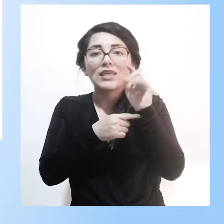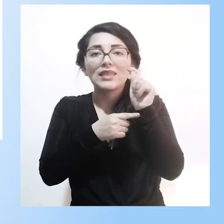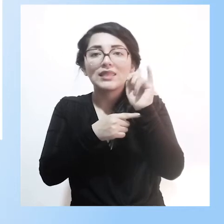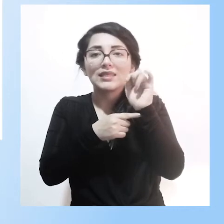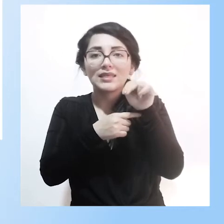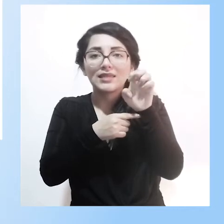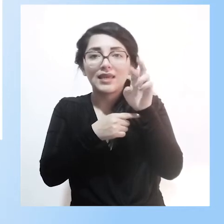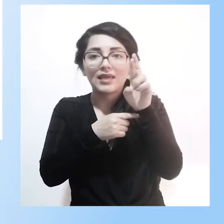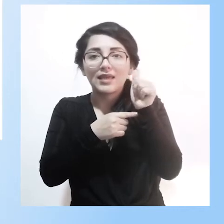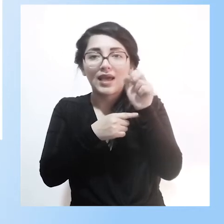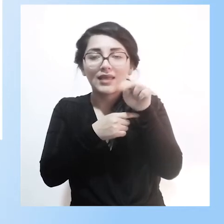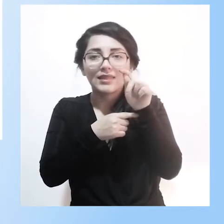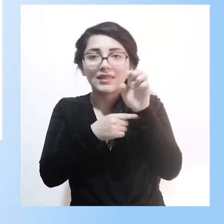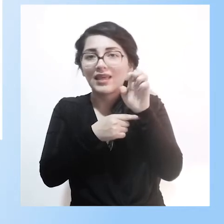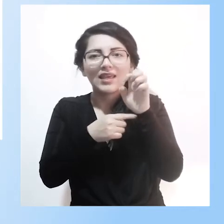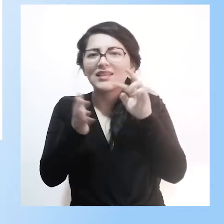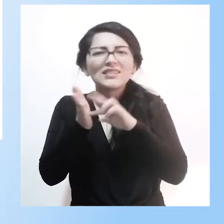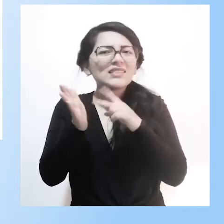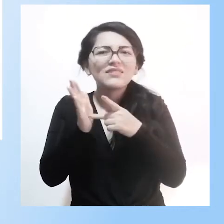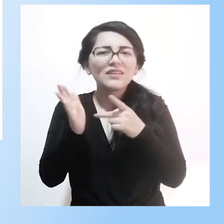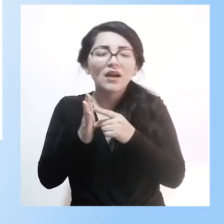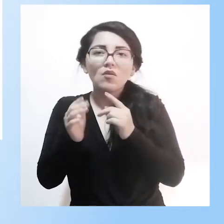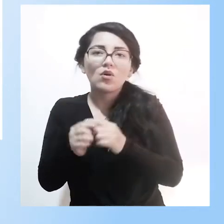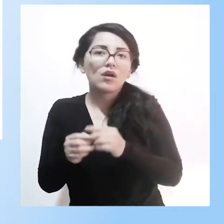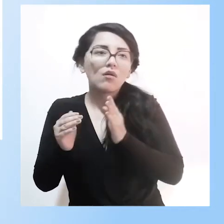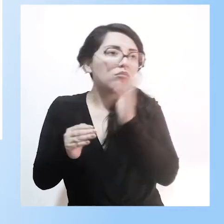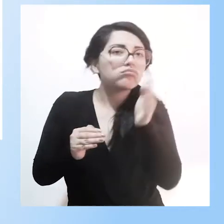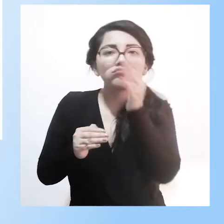decir que van al lugar donde se los necesiten.